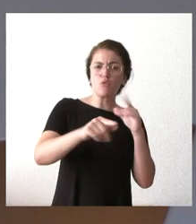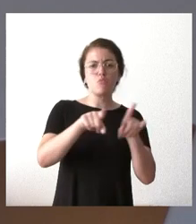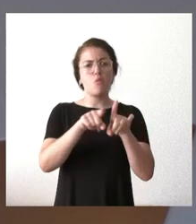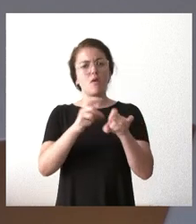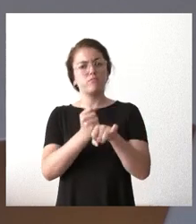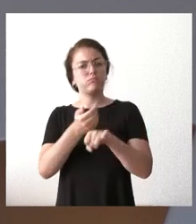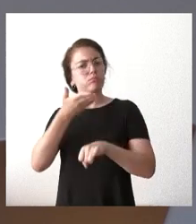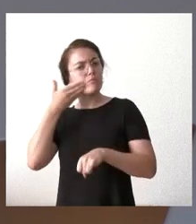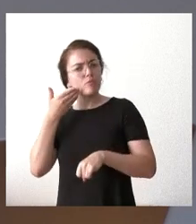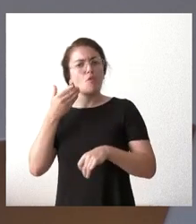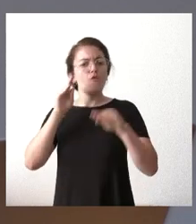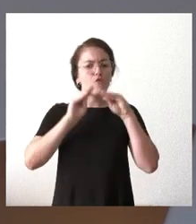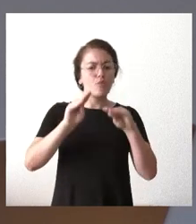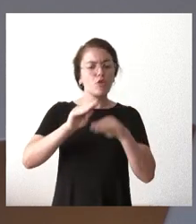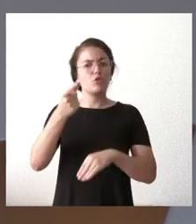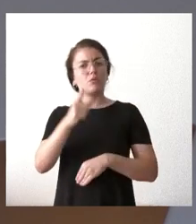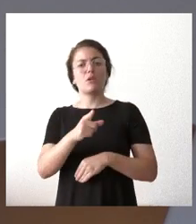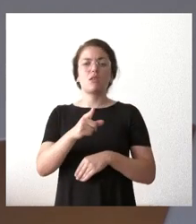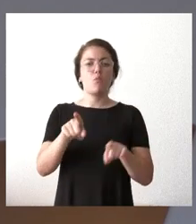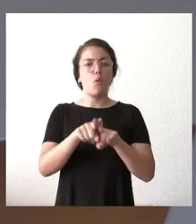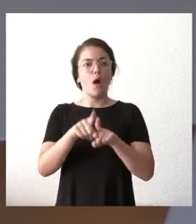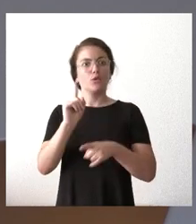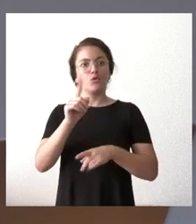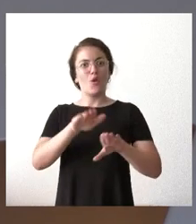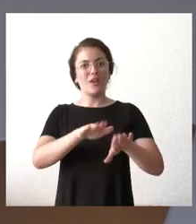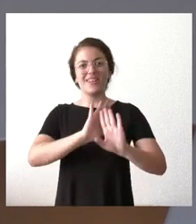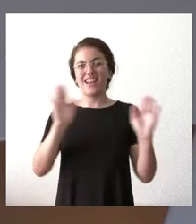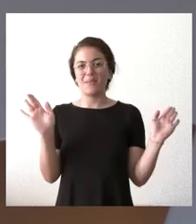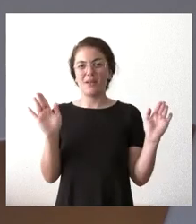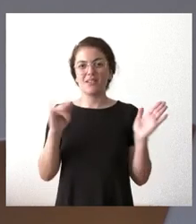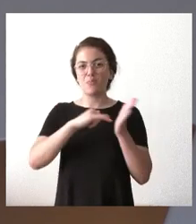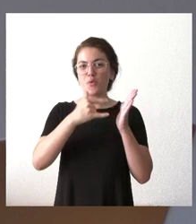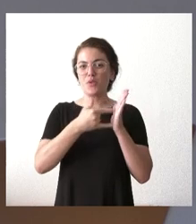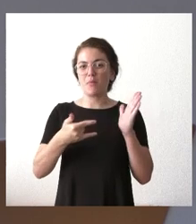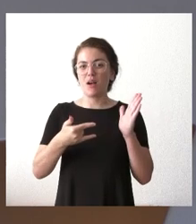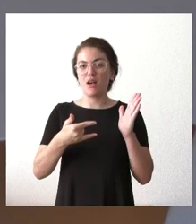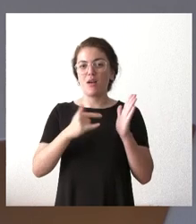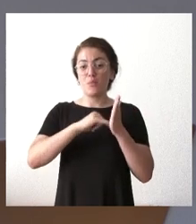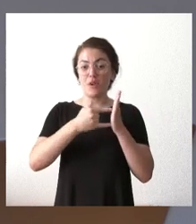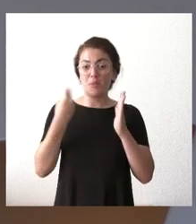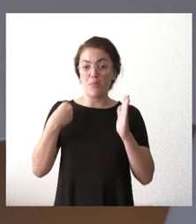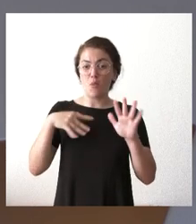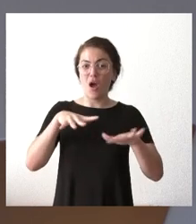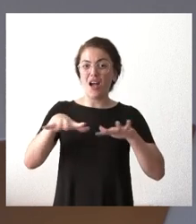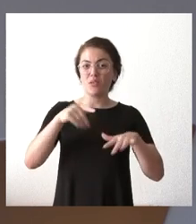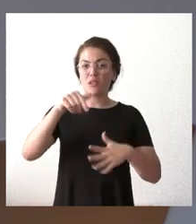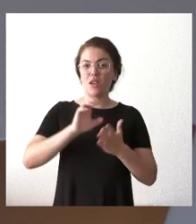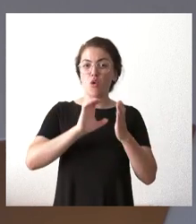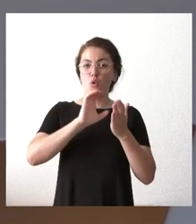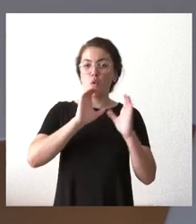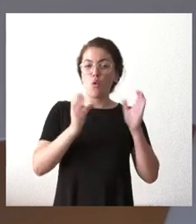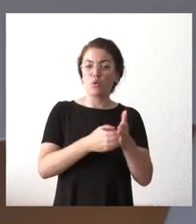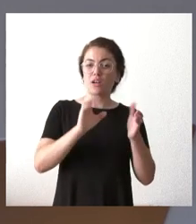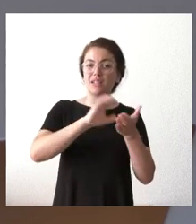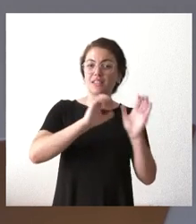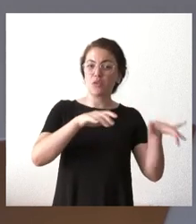de formación y desde luego no es solo eso el programa de actuaciones de la Junta de Castilla y León para tener más capacidad